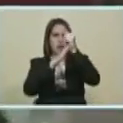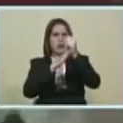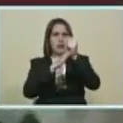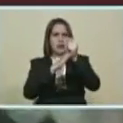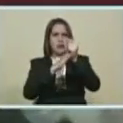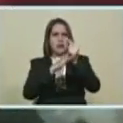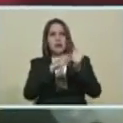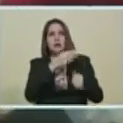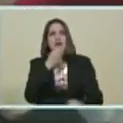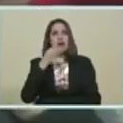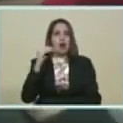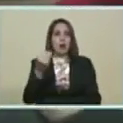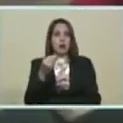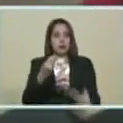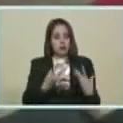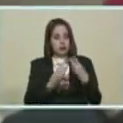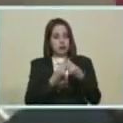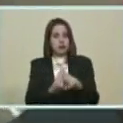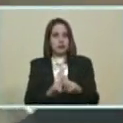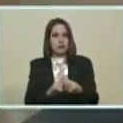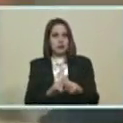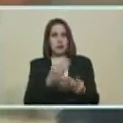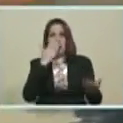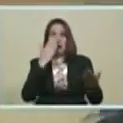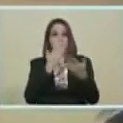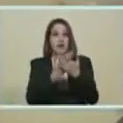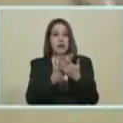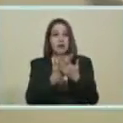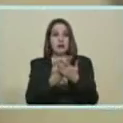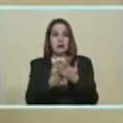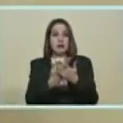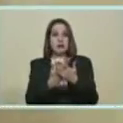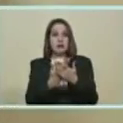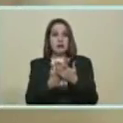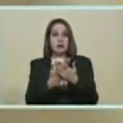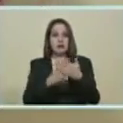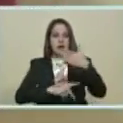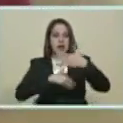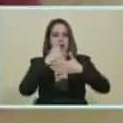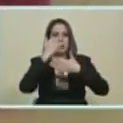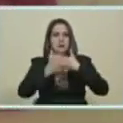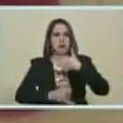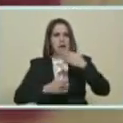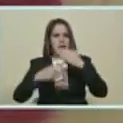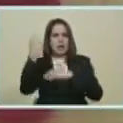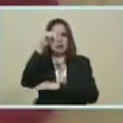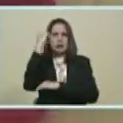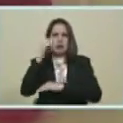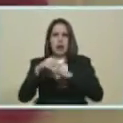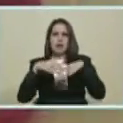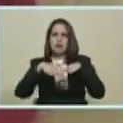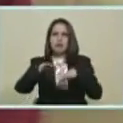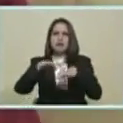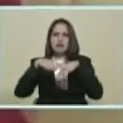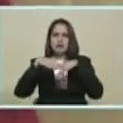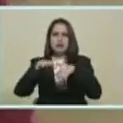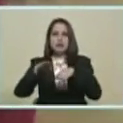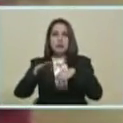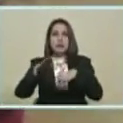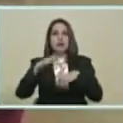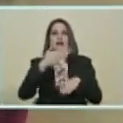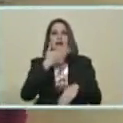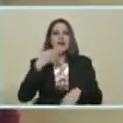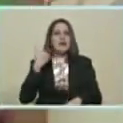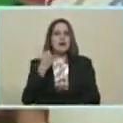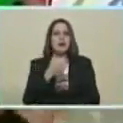De la juventud Está pues aquí Al frente Del plan Nacional De desarrollo Testil En el estado Lara Y le quiere Contar